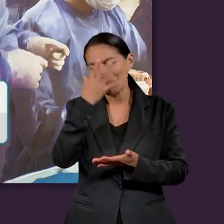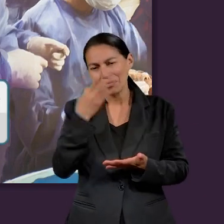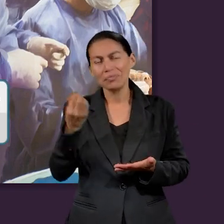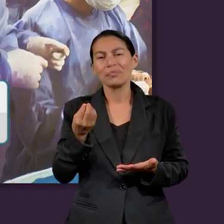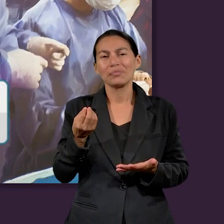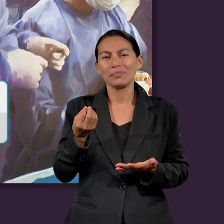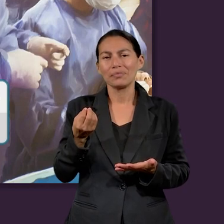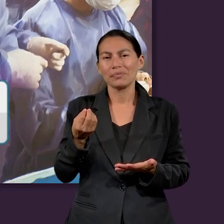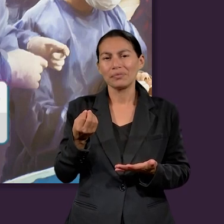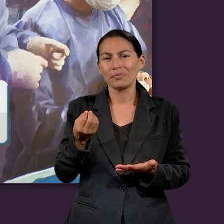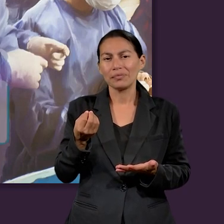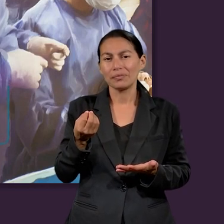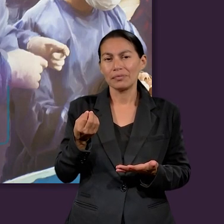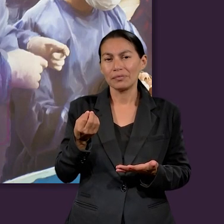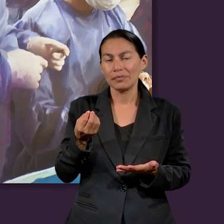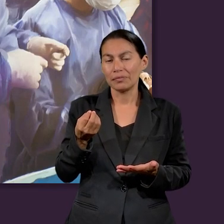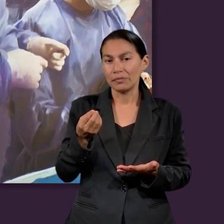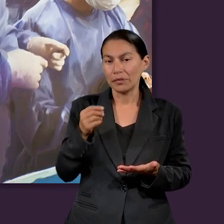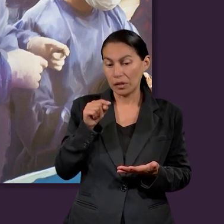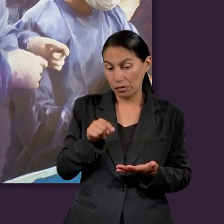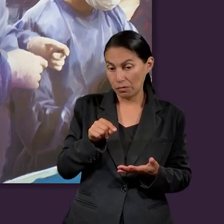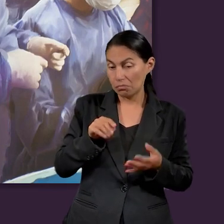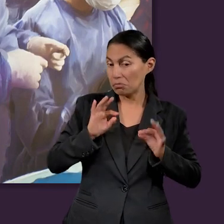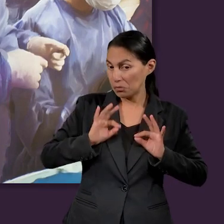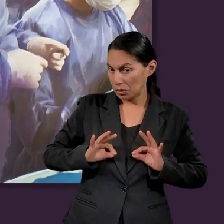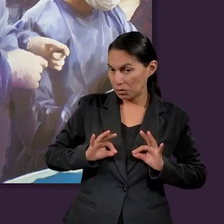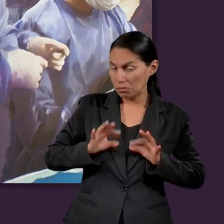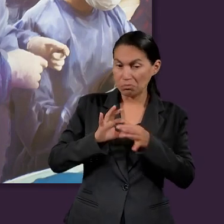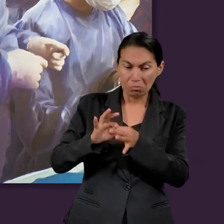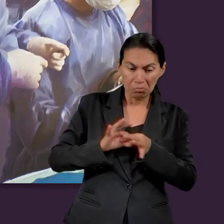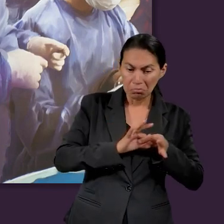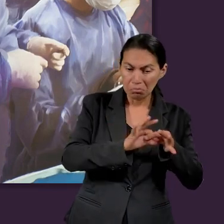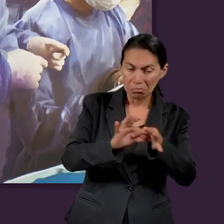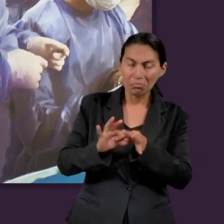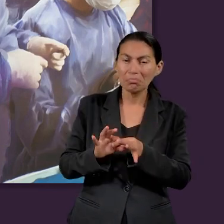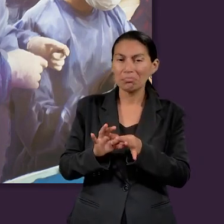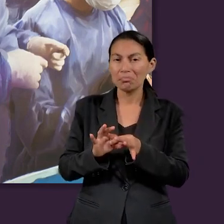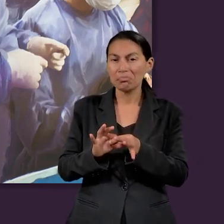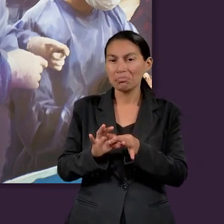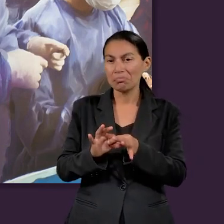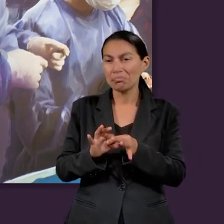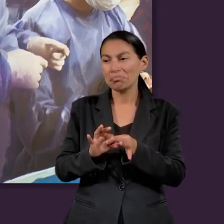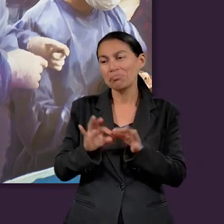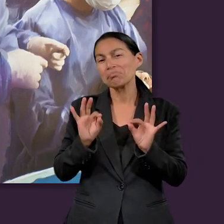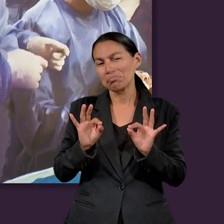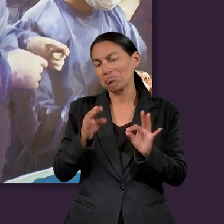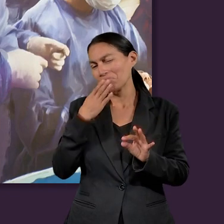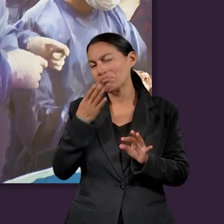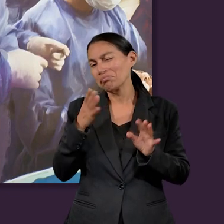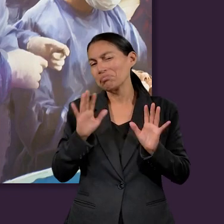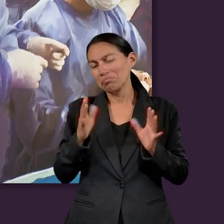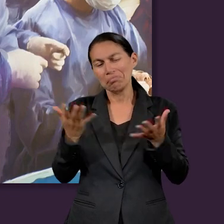una manera pues bella, porque si está tranquilo, si hay unión,